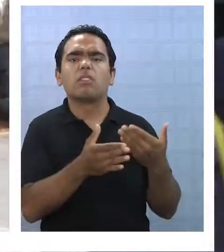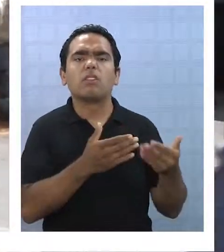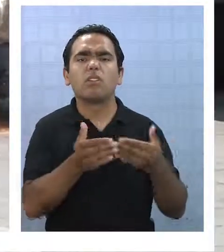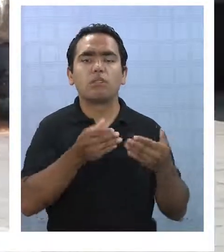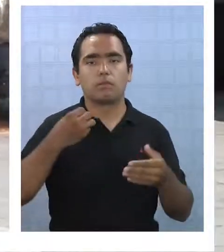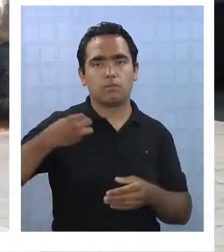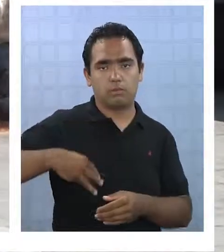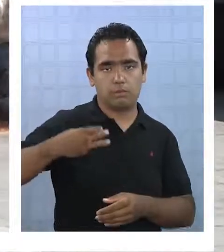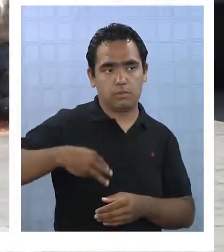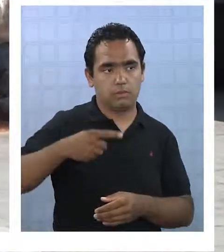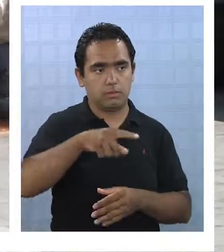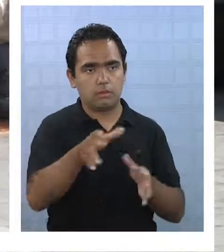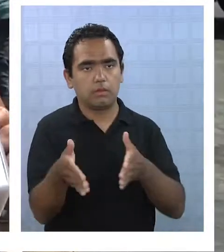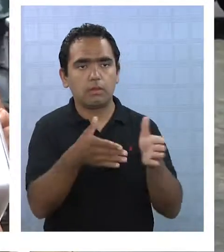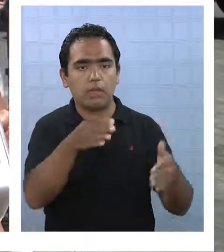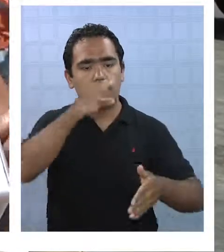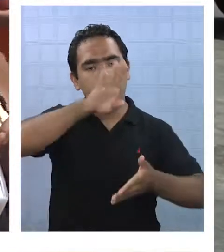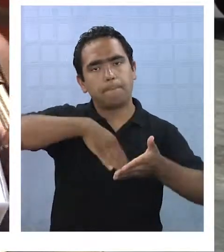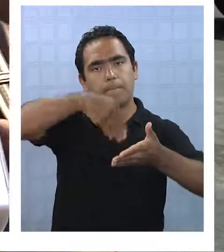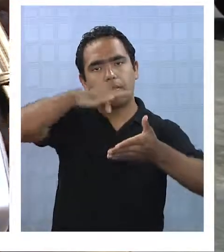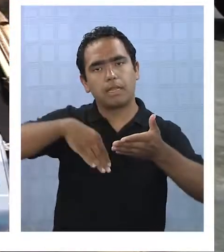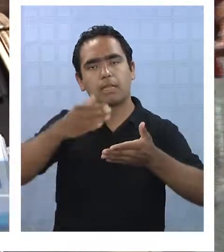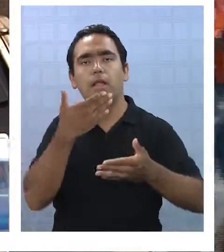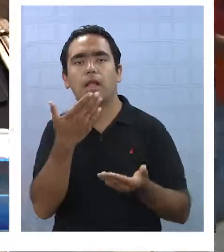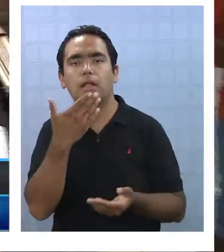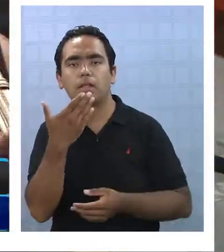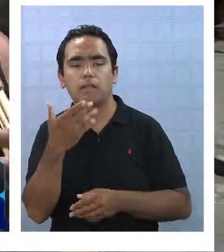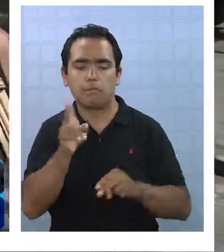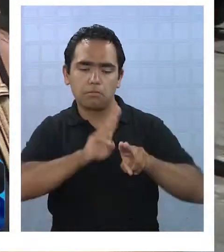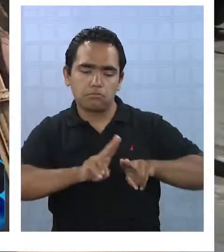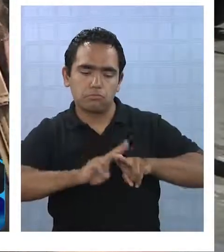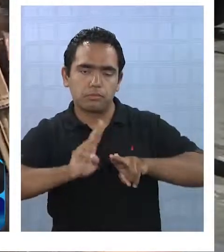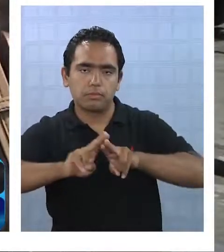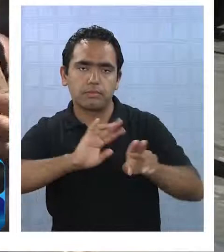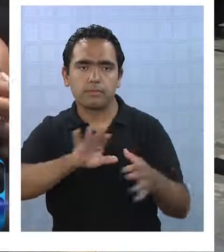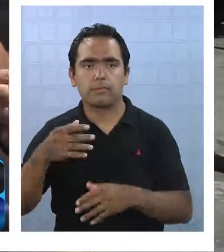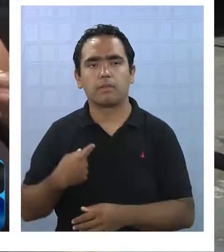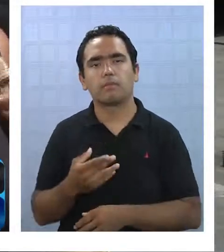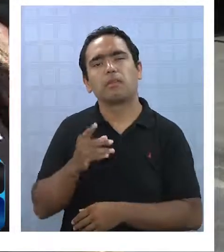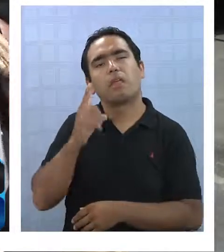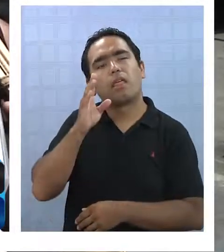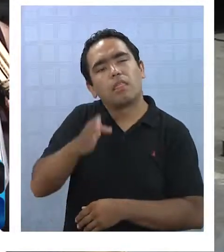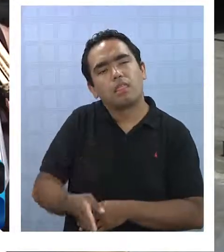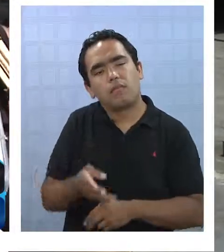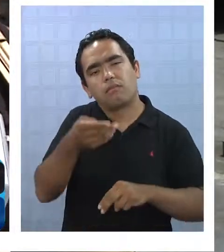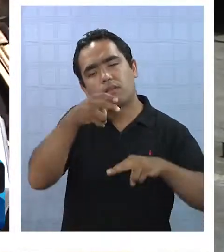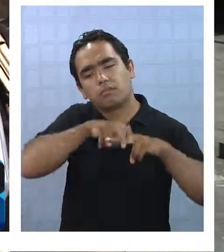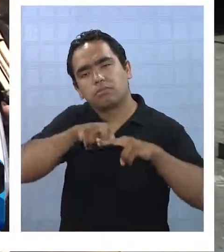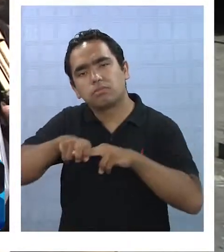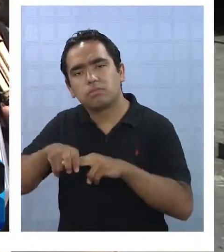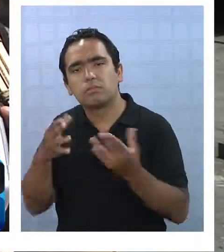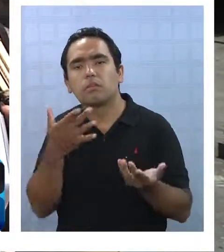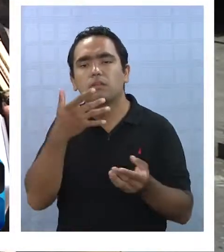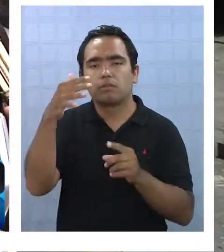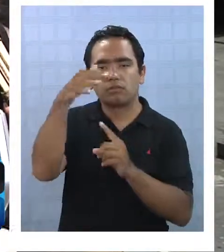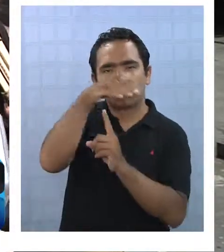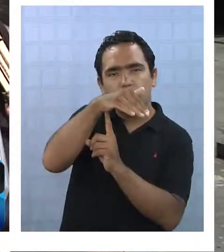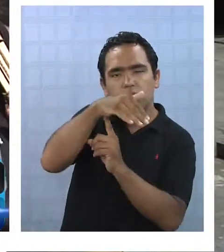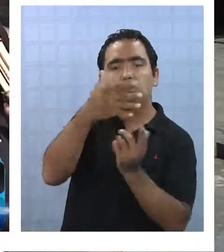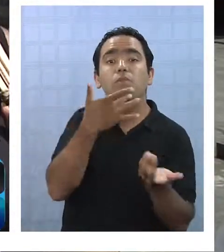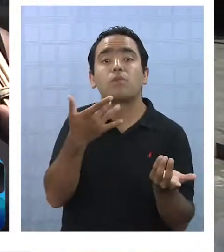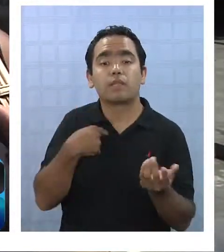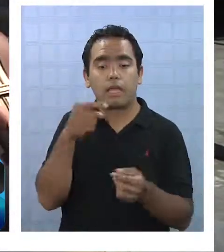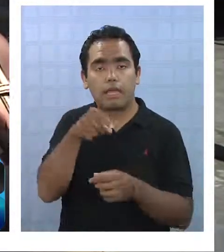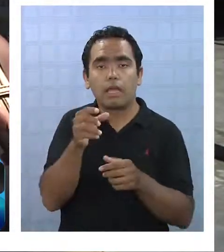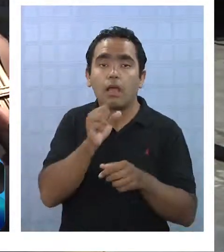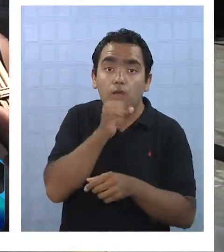pintado y mejoramiento. Dejar la sombrilla porque como ve usted, uno viene con gente de la tercera edad, entonces